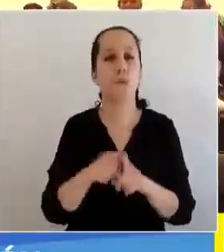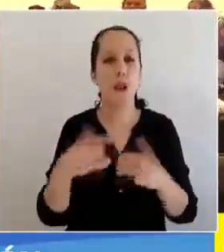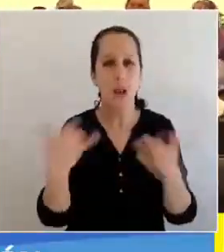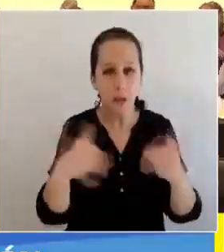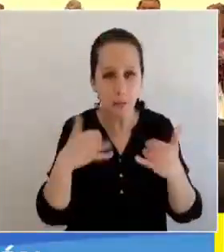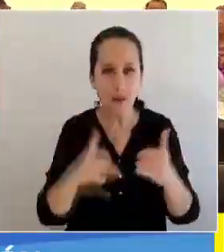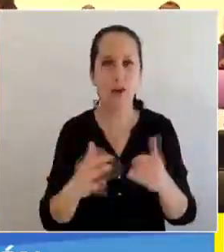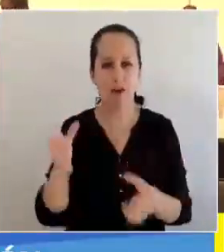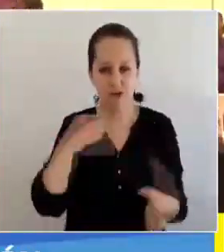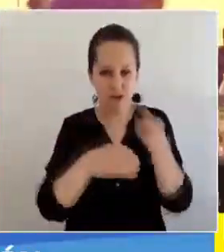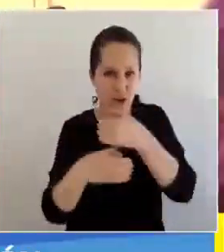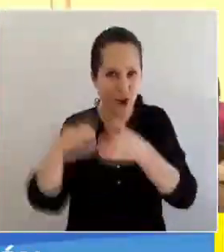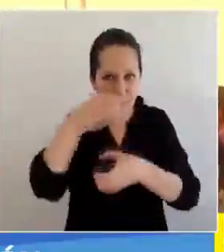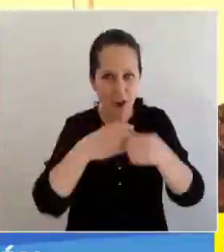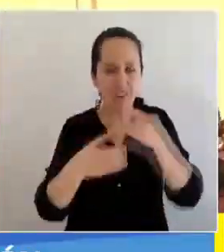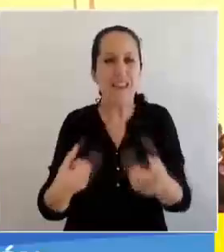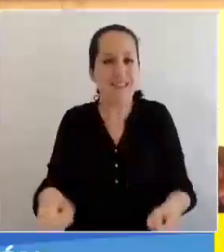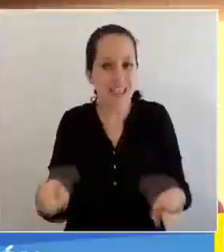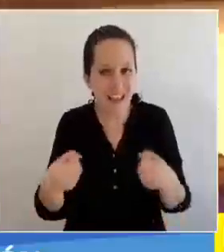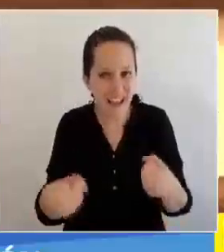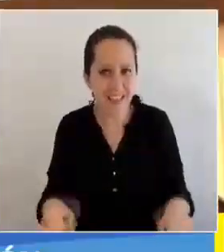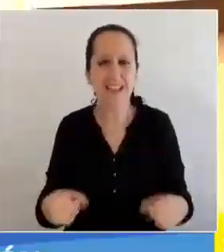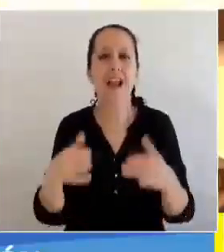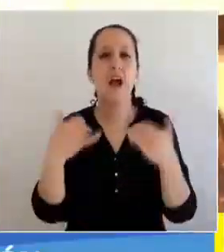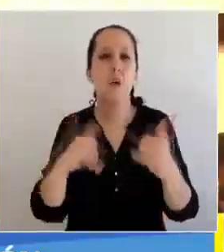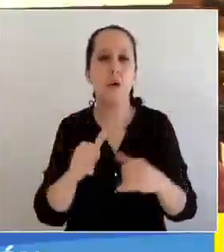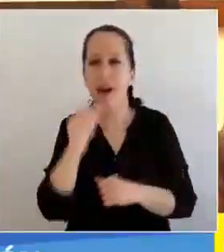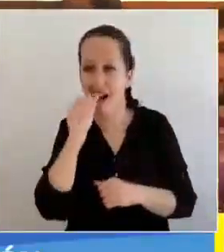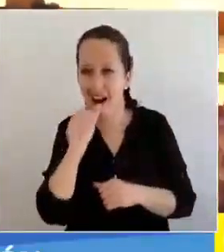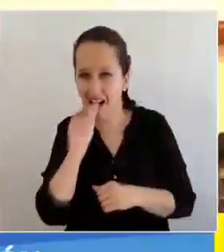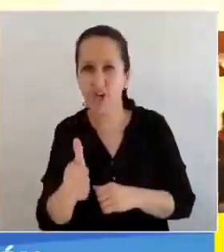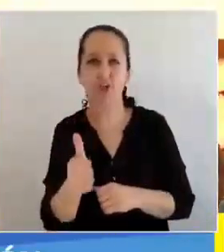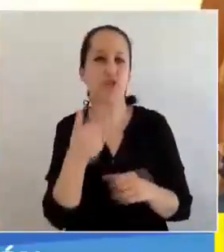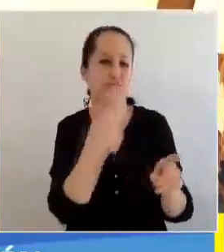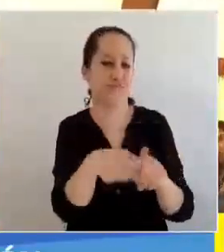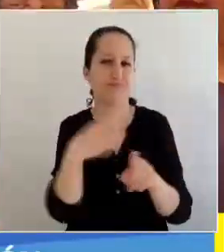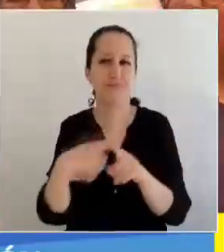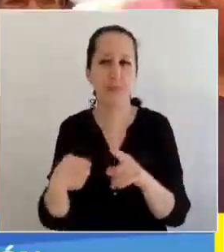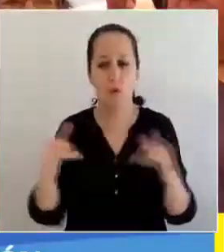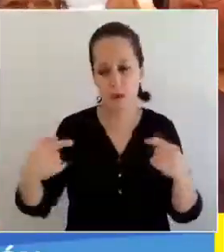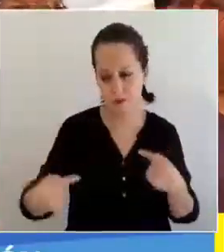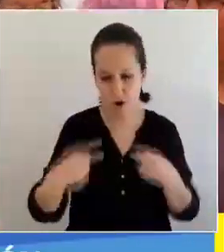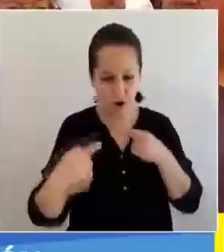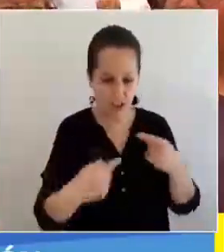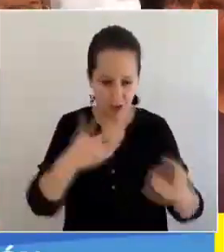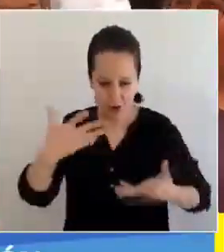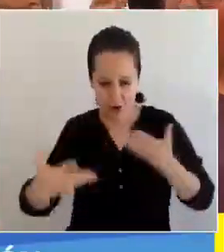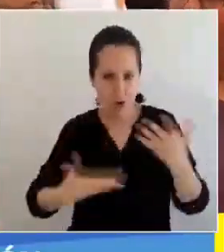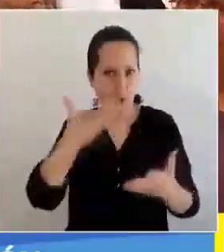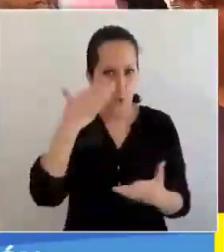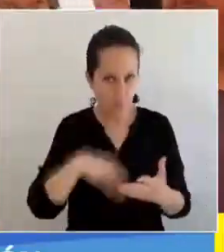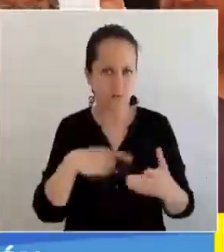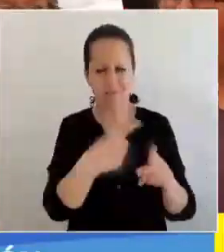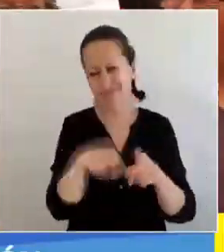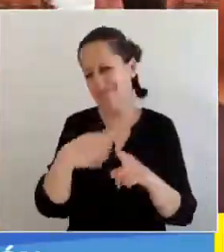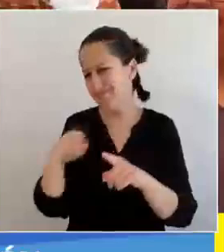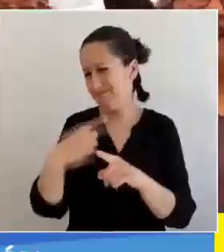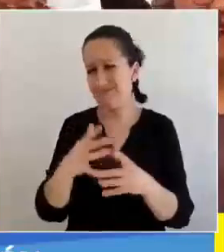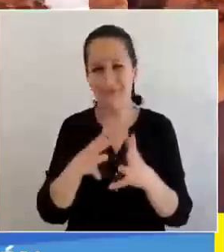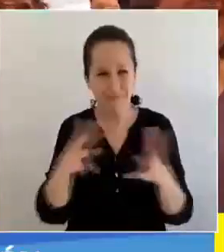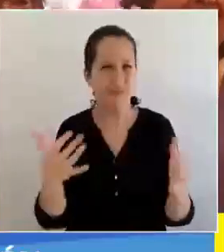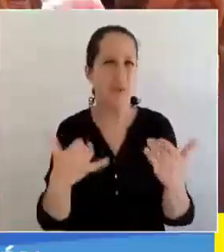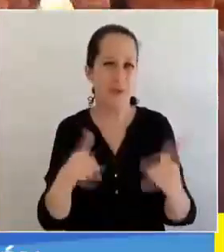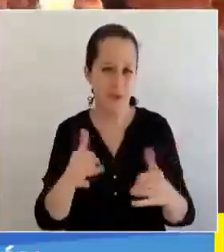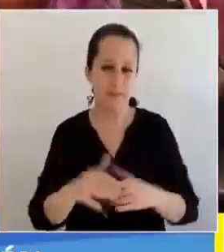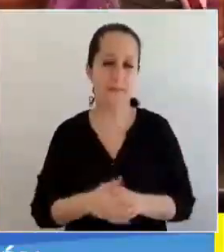zig zag, torre de vasos, tacataca, el juego del arroz, entre otras pruebas de coordinación y motricidad. La